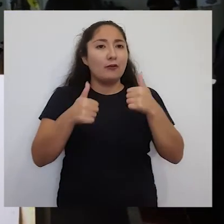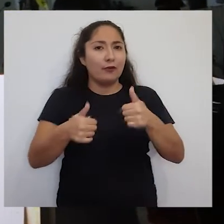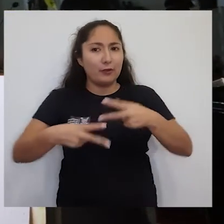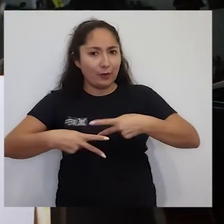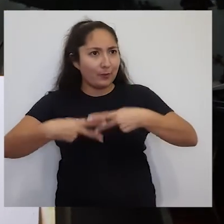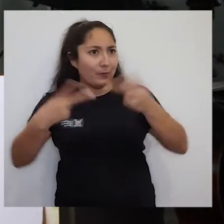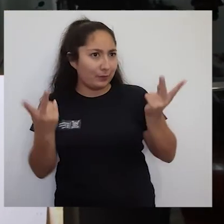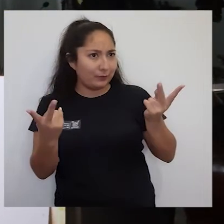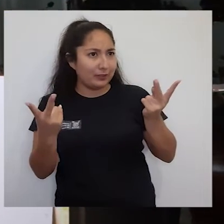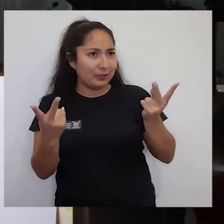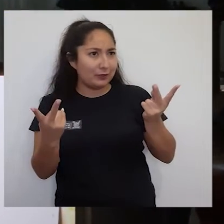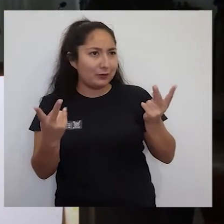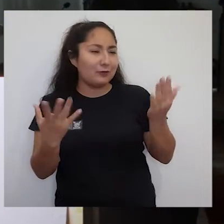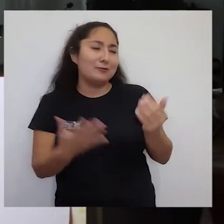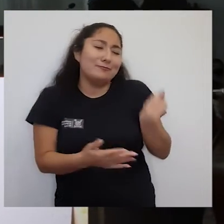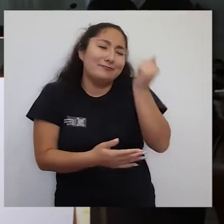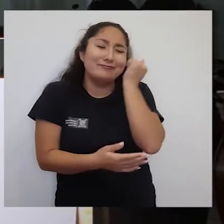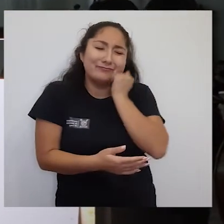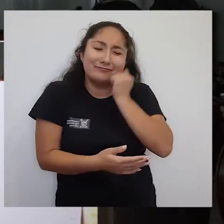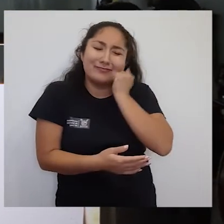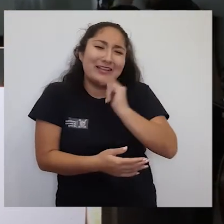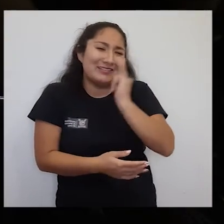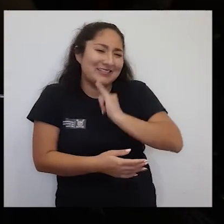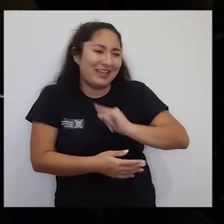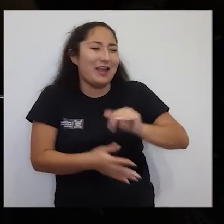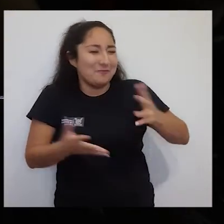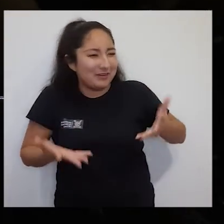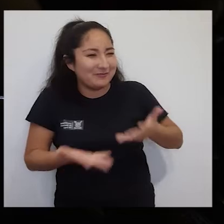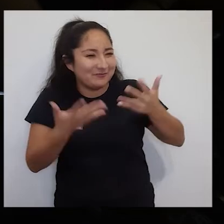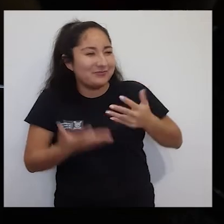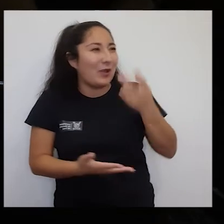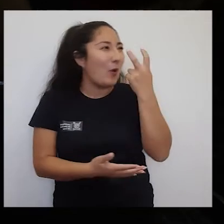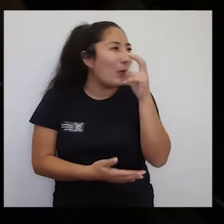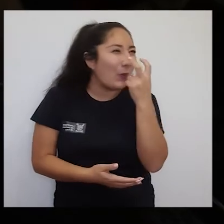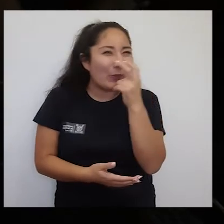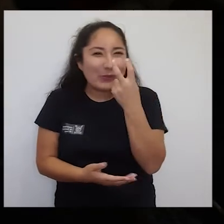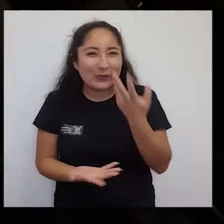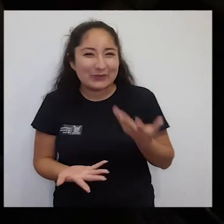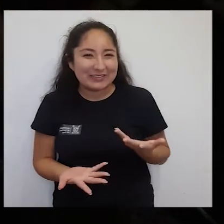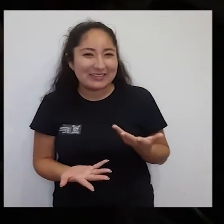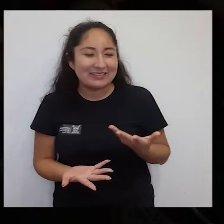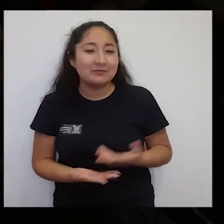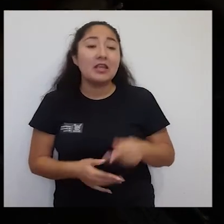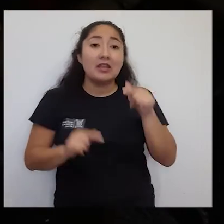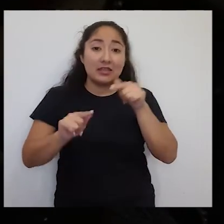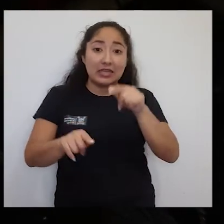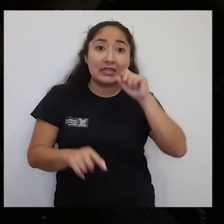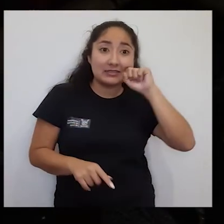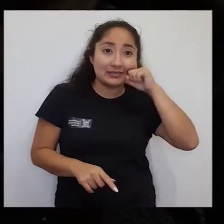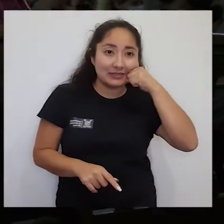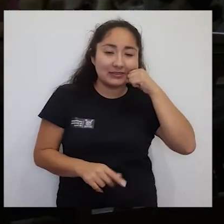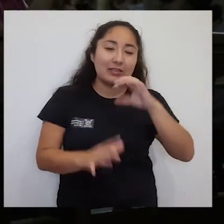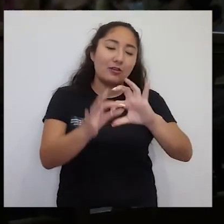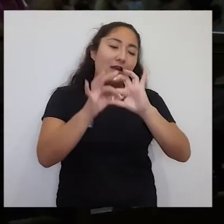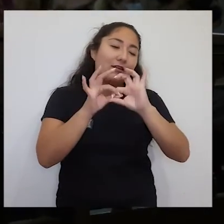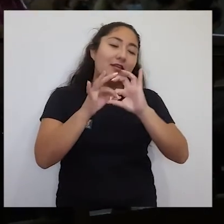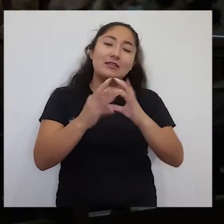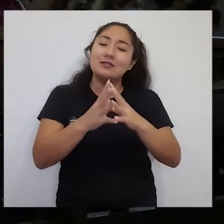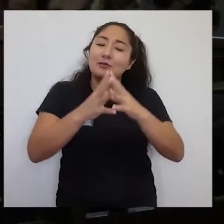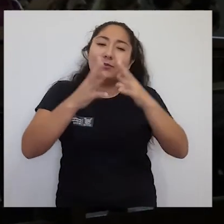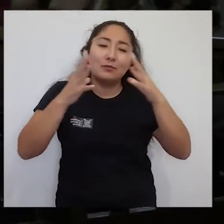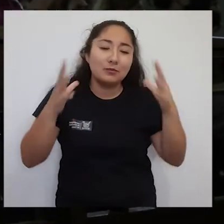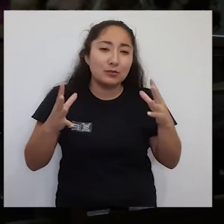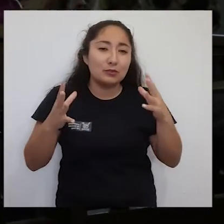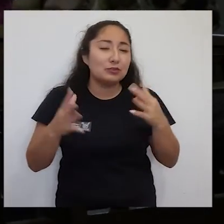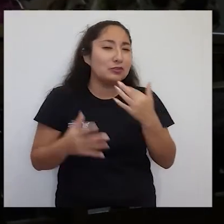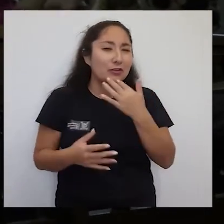la recepción del público... ...calurosa como siempre... ...entusiasta, curiosa... ...y en ese sentido... ...agradecemos